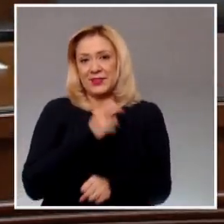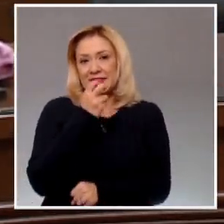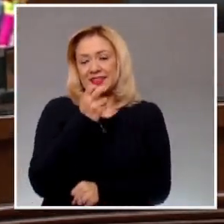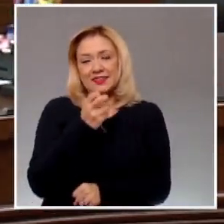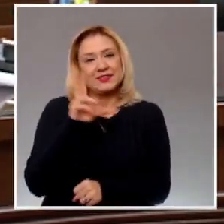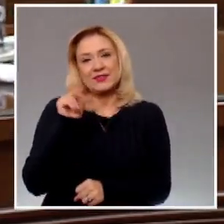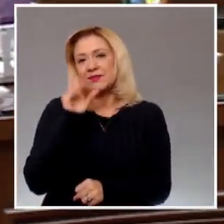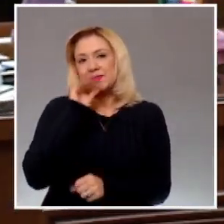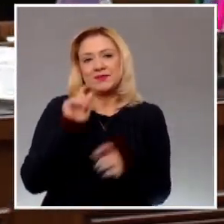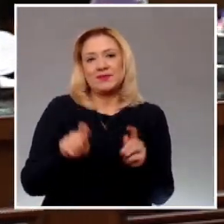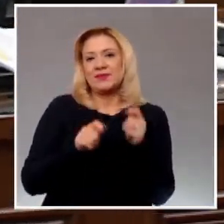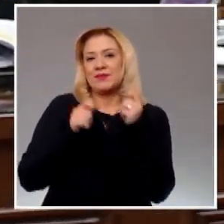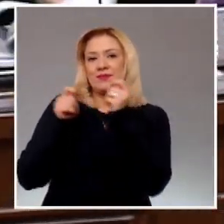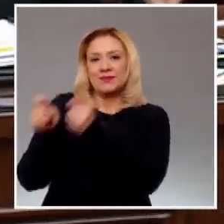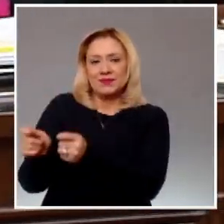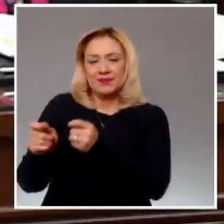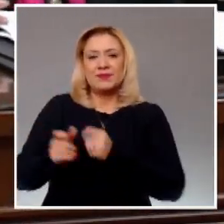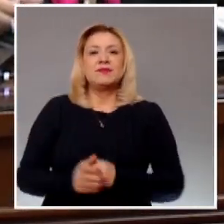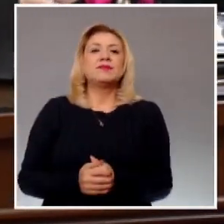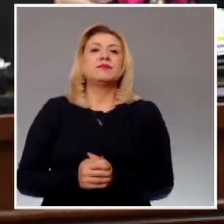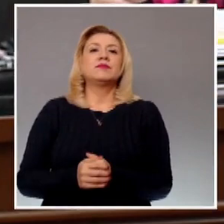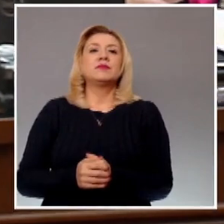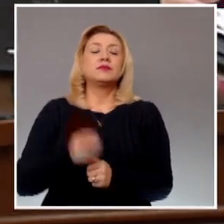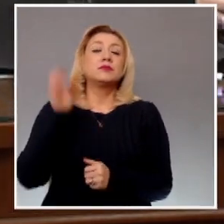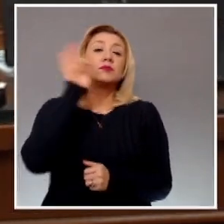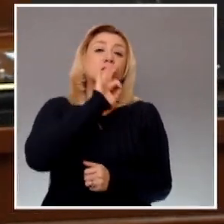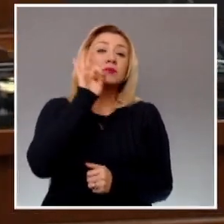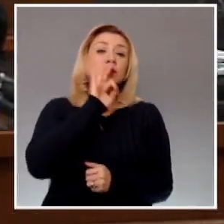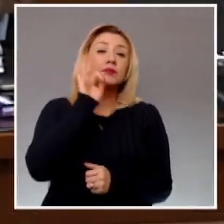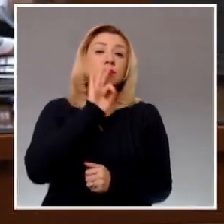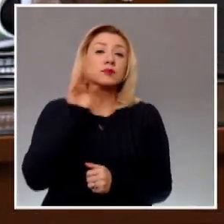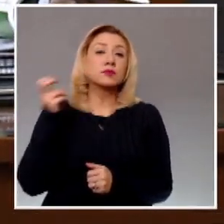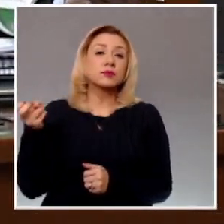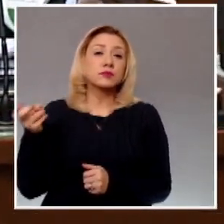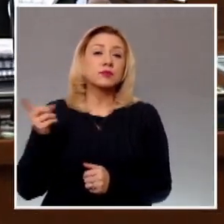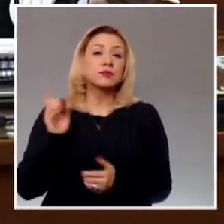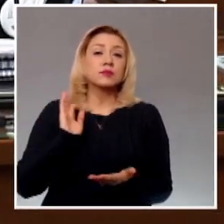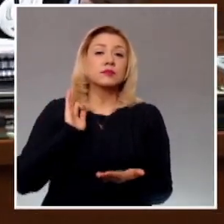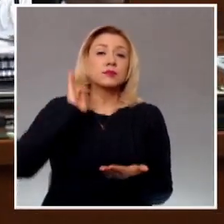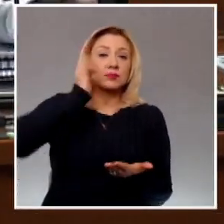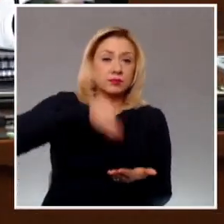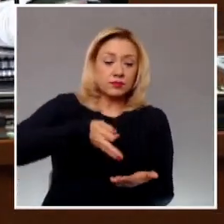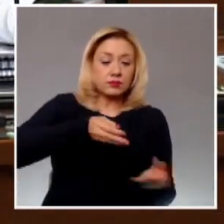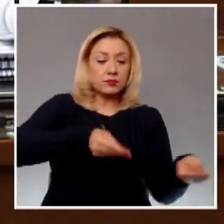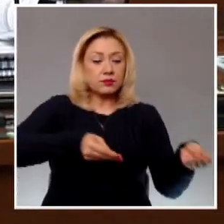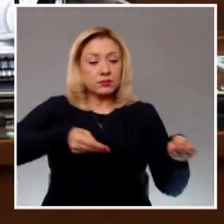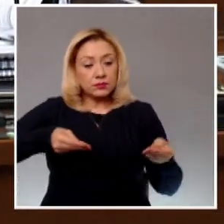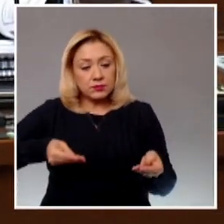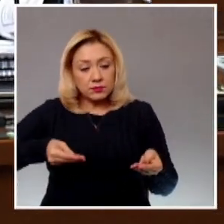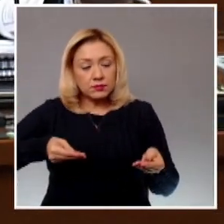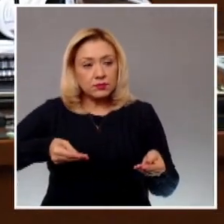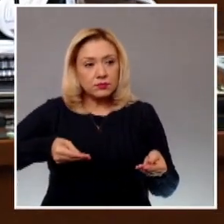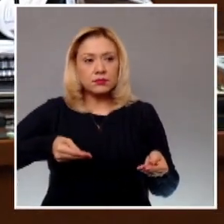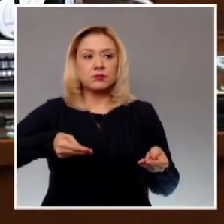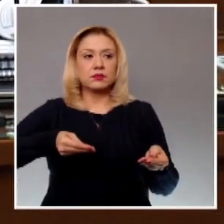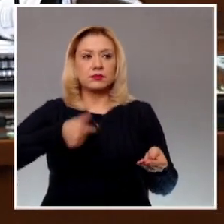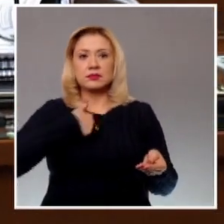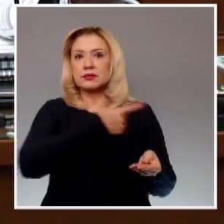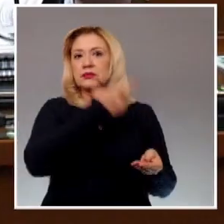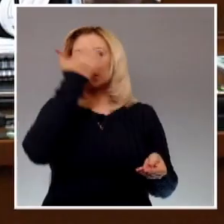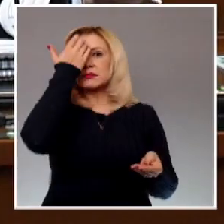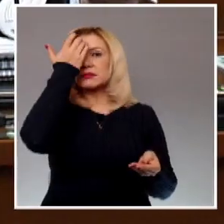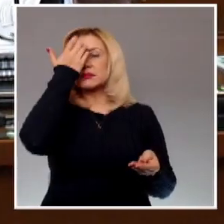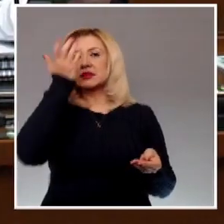defensores, cuando aceptan presentes o servicios de algunos de los interesados, cuando hacen promesas que impliquen parcialidad a